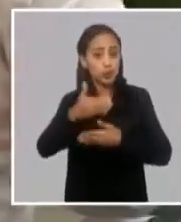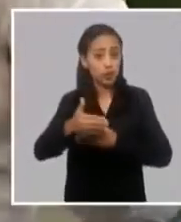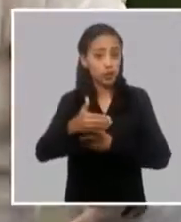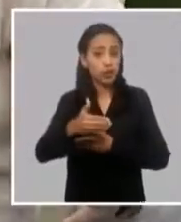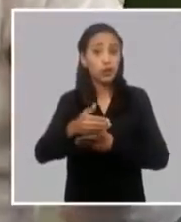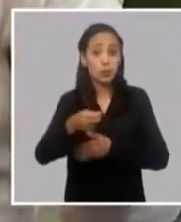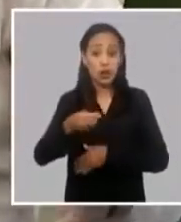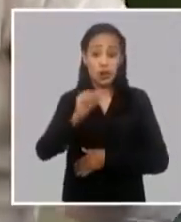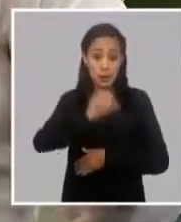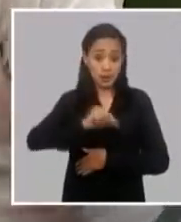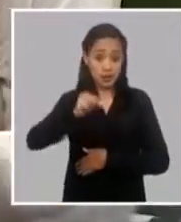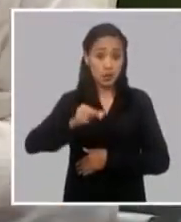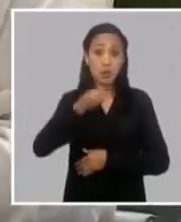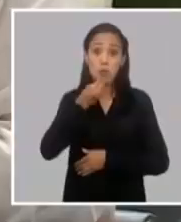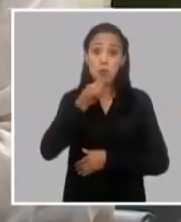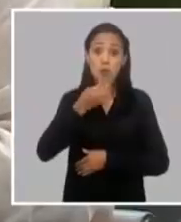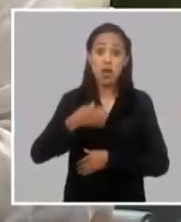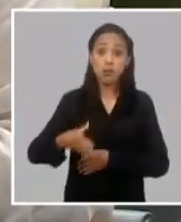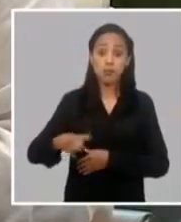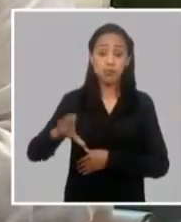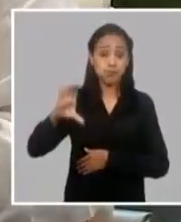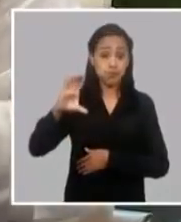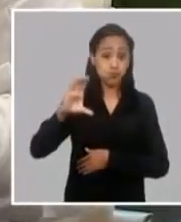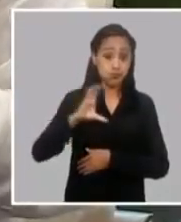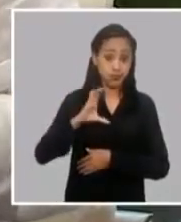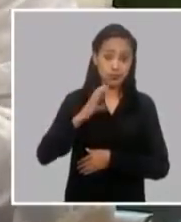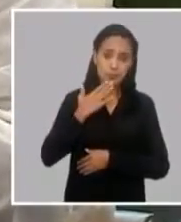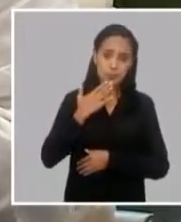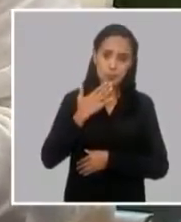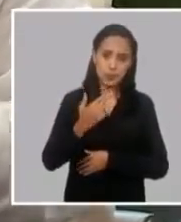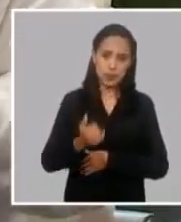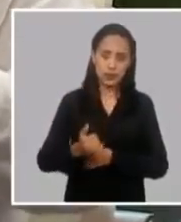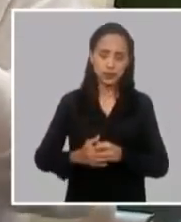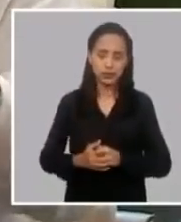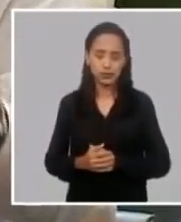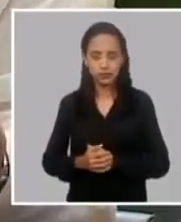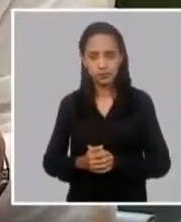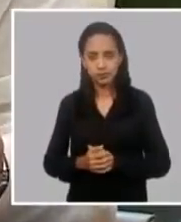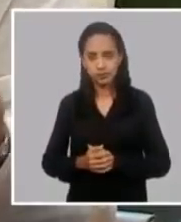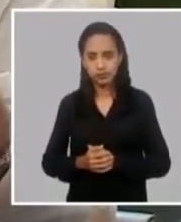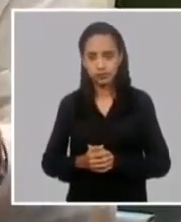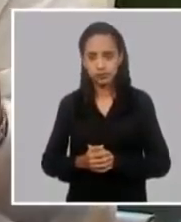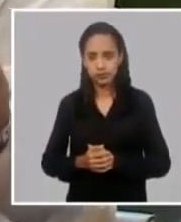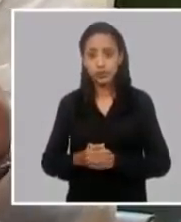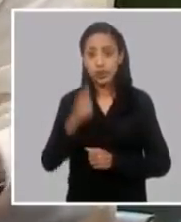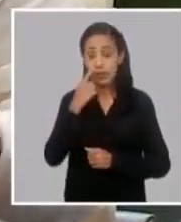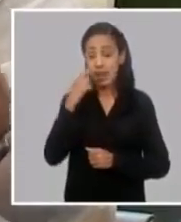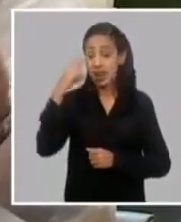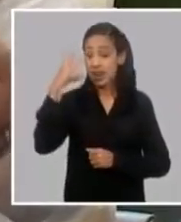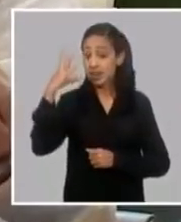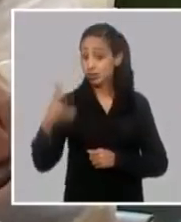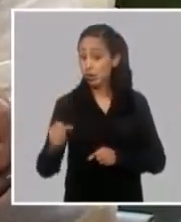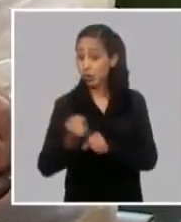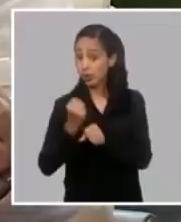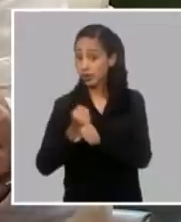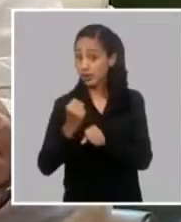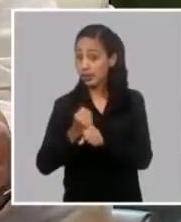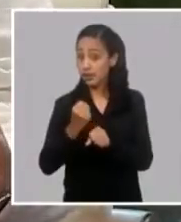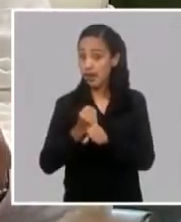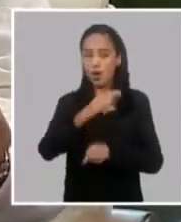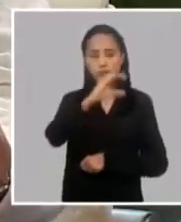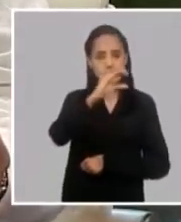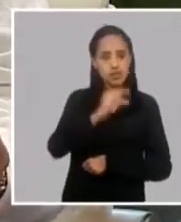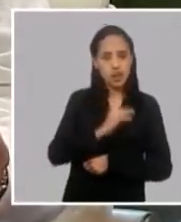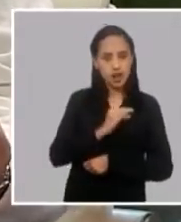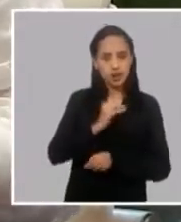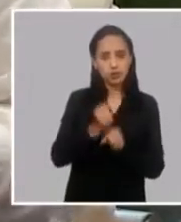para precisamente potenciar un mayor vínculo entre el resultado del trabajo la riqueza creada y el